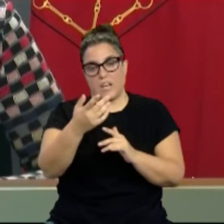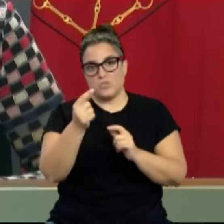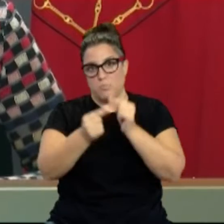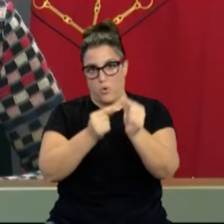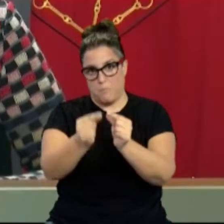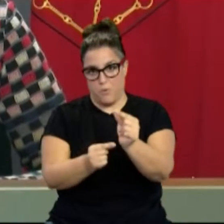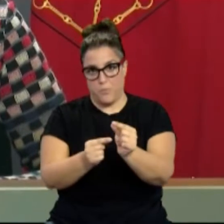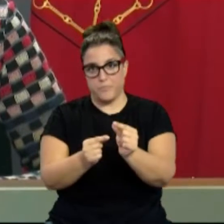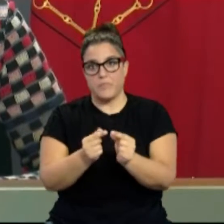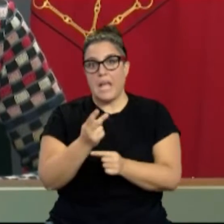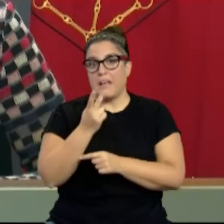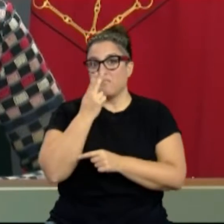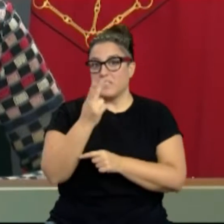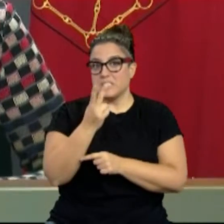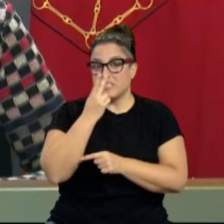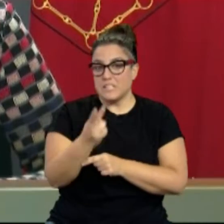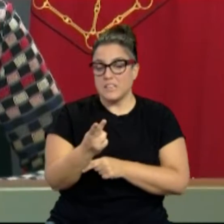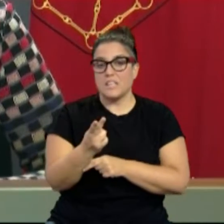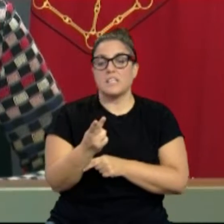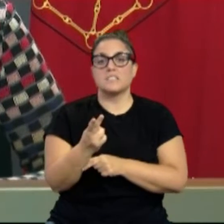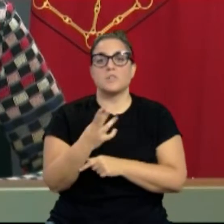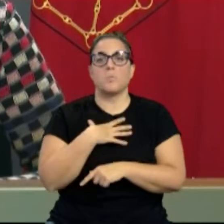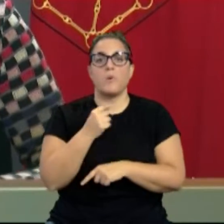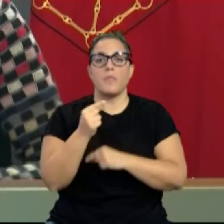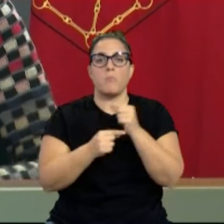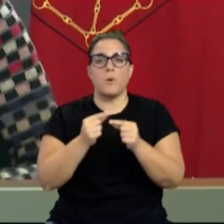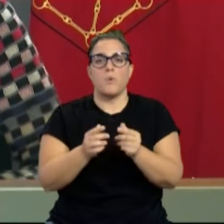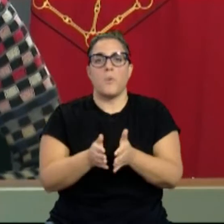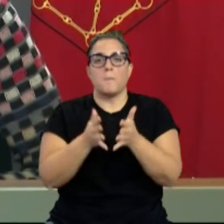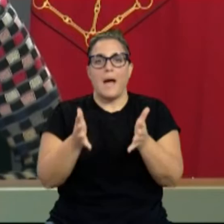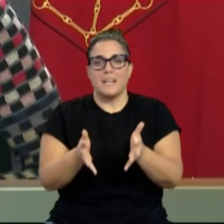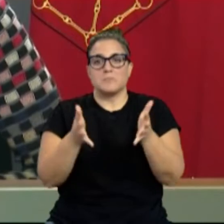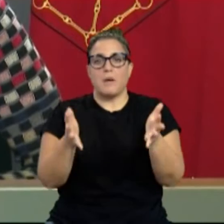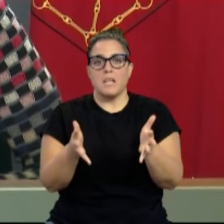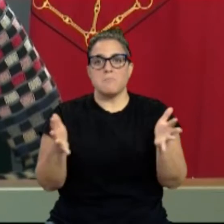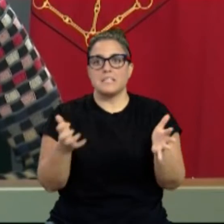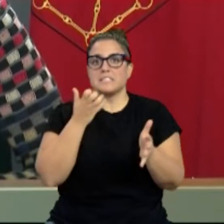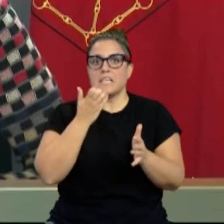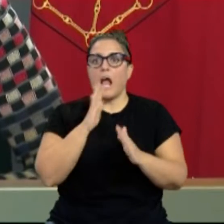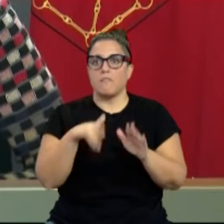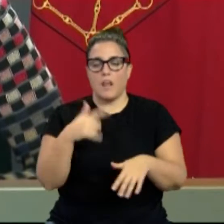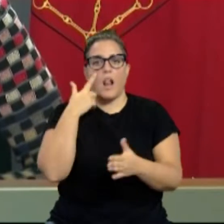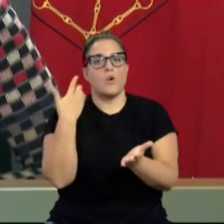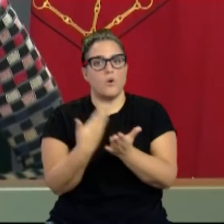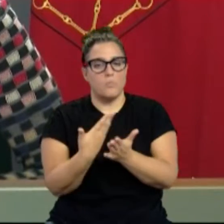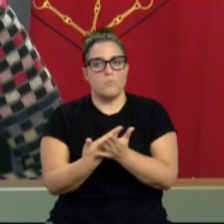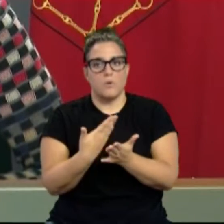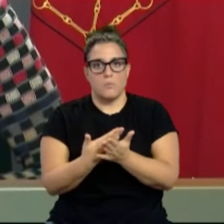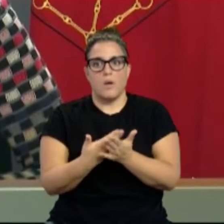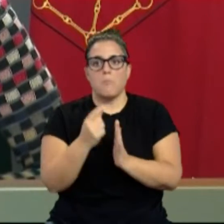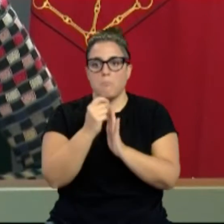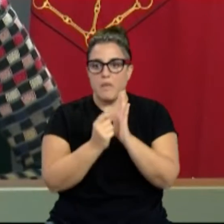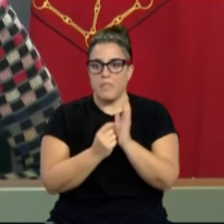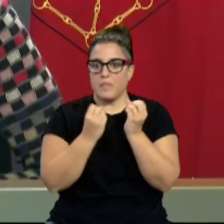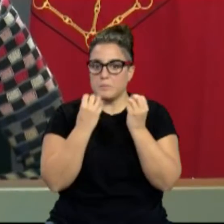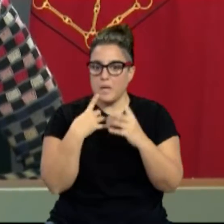de visitas se podrá ir ampliando solo si se comprueba que las medidas que adoptamos no